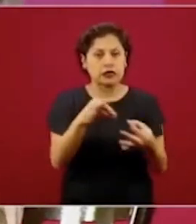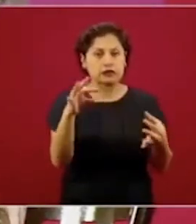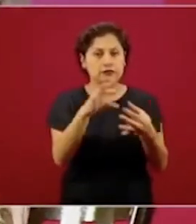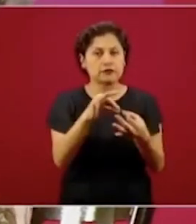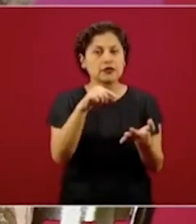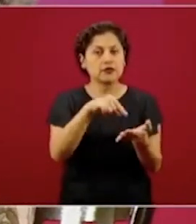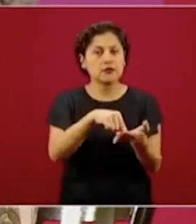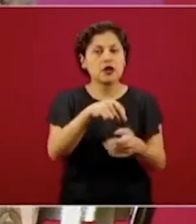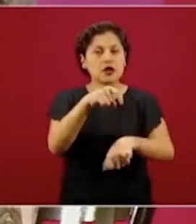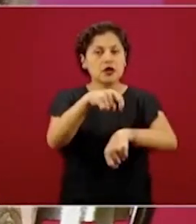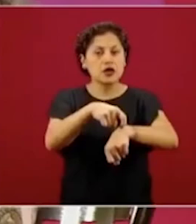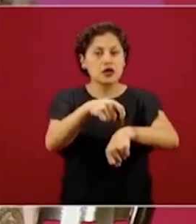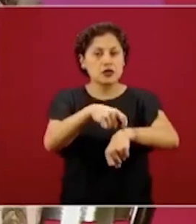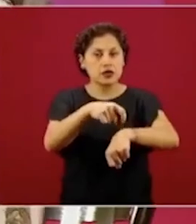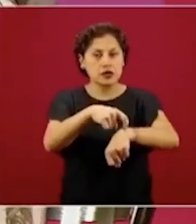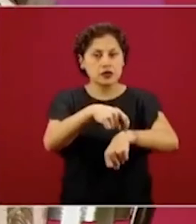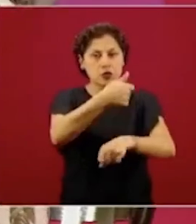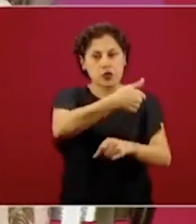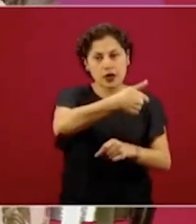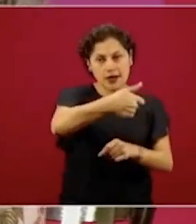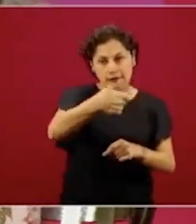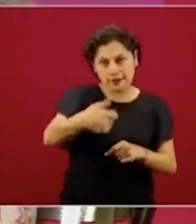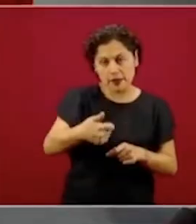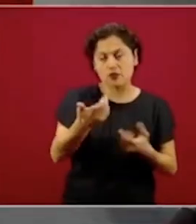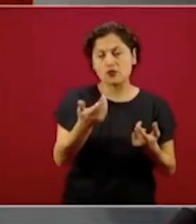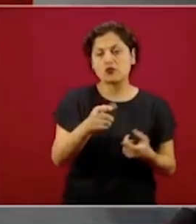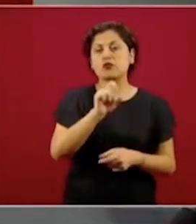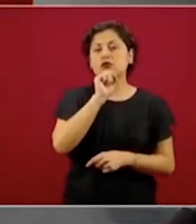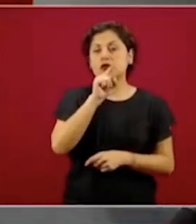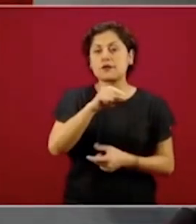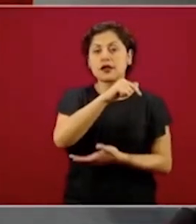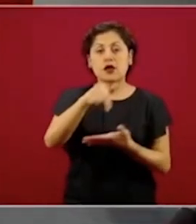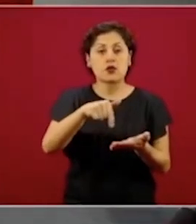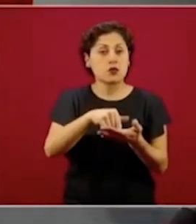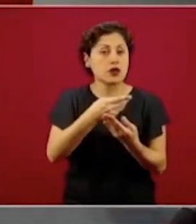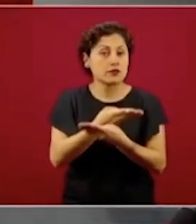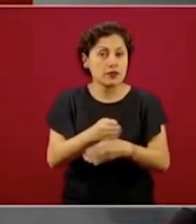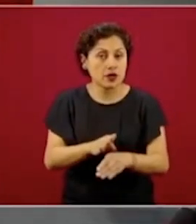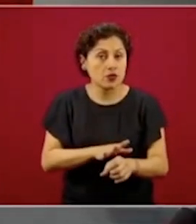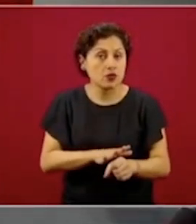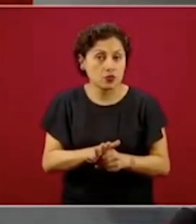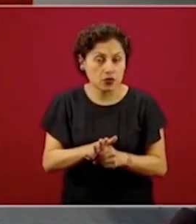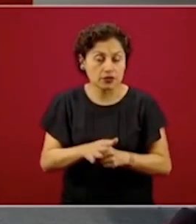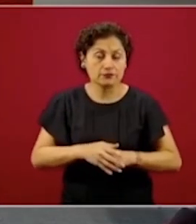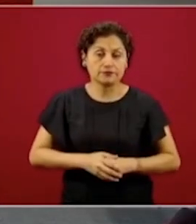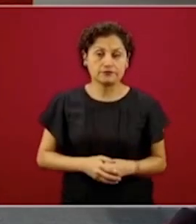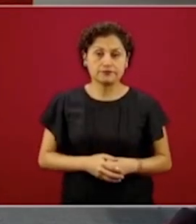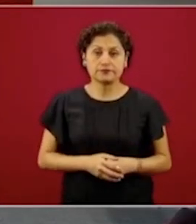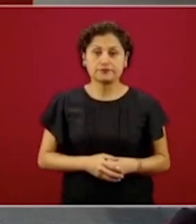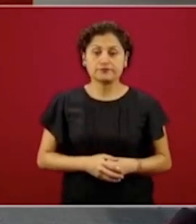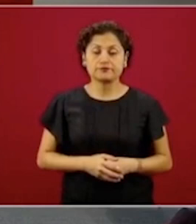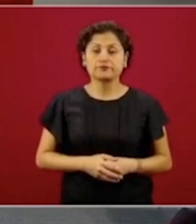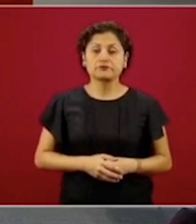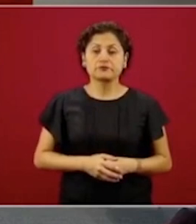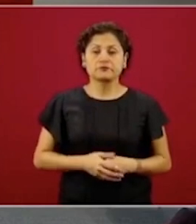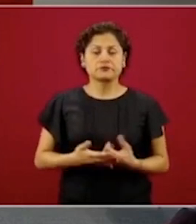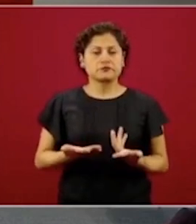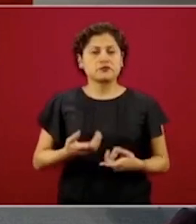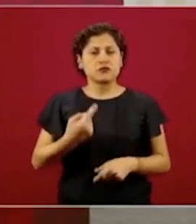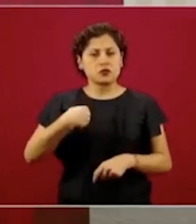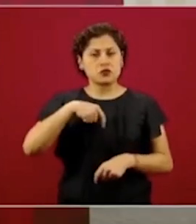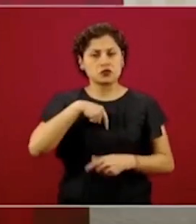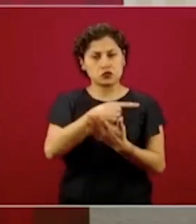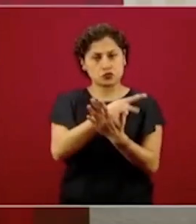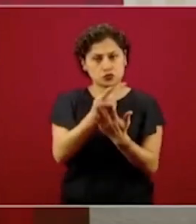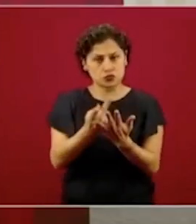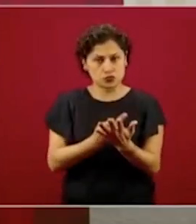determinada a los beneficiarios quienes recogen su dinero. ¿Cuánto hemos pagado de este programa?